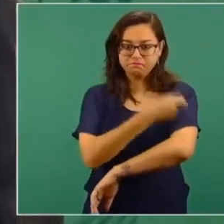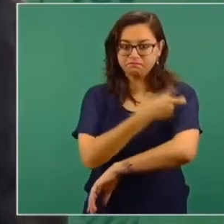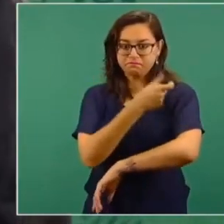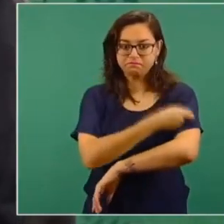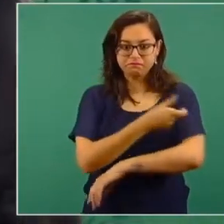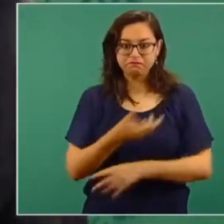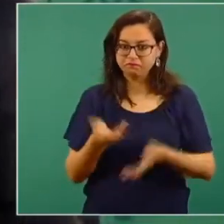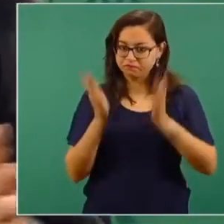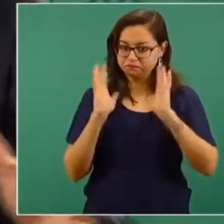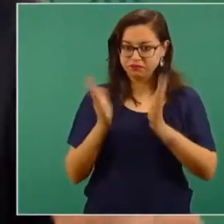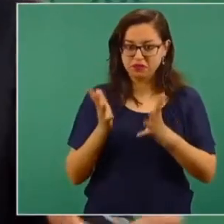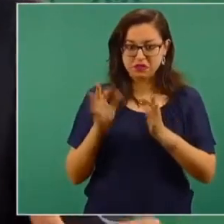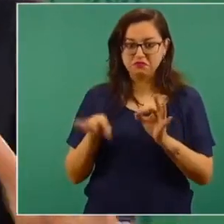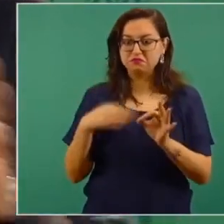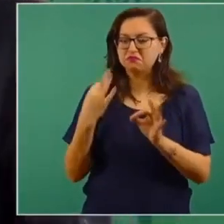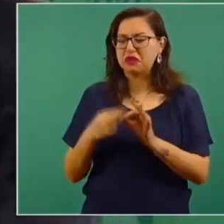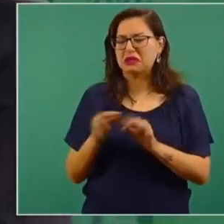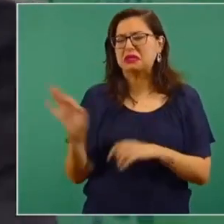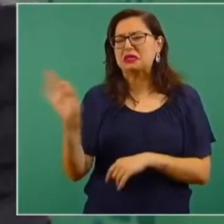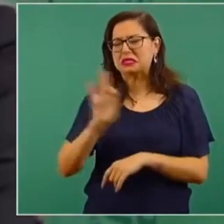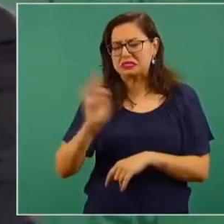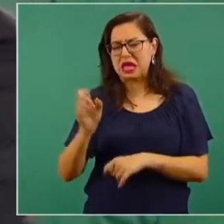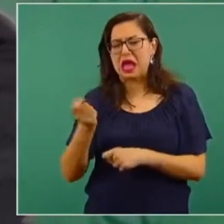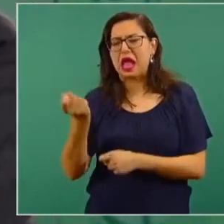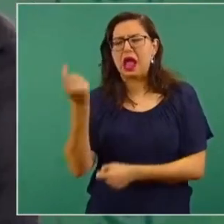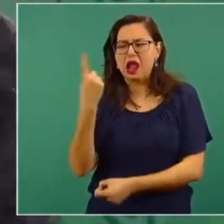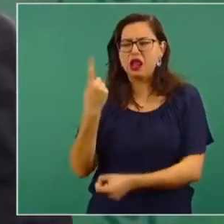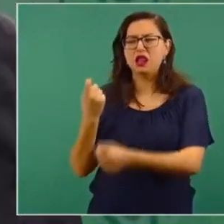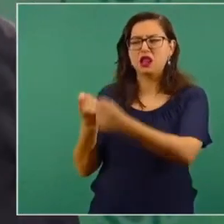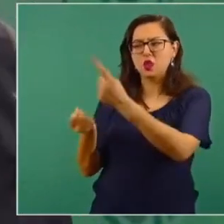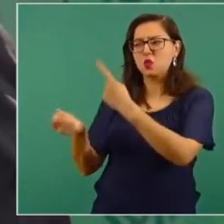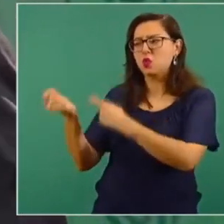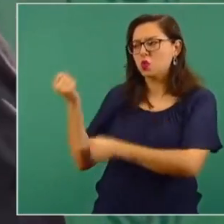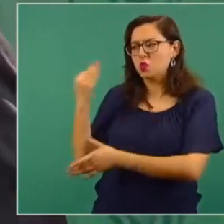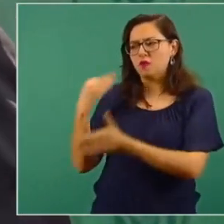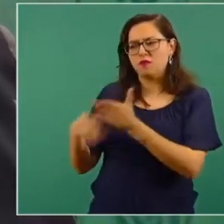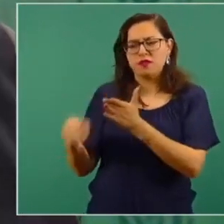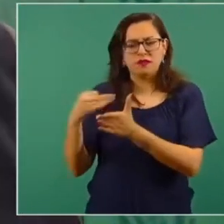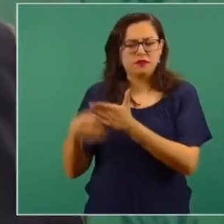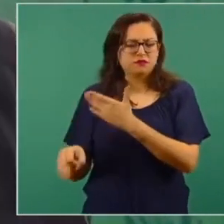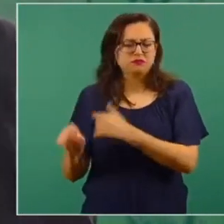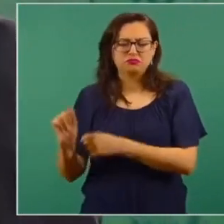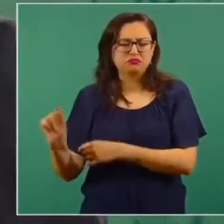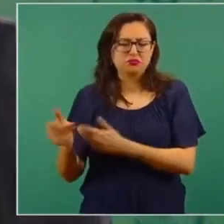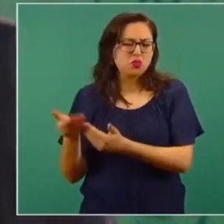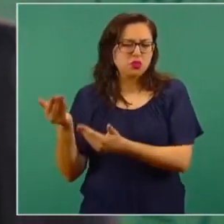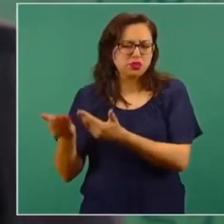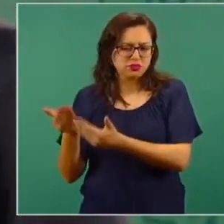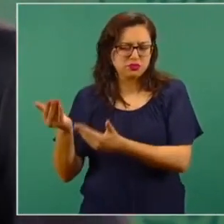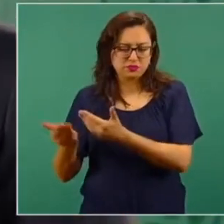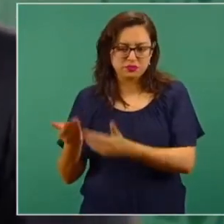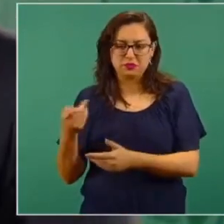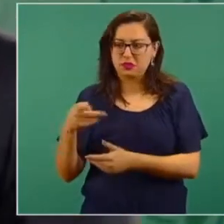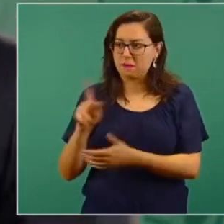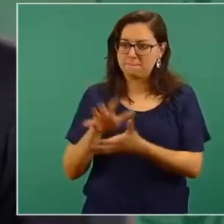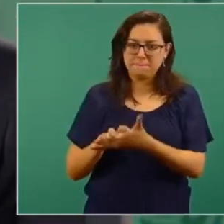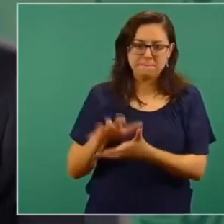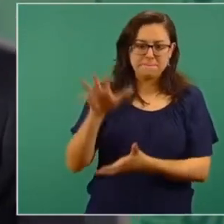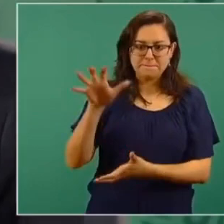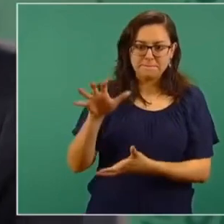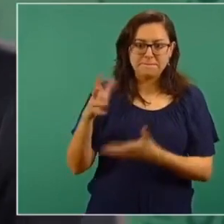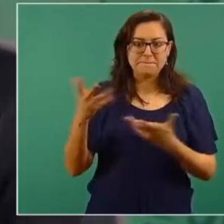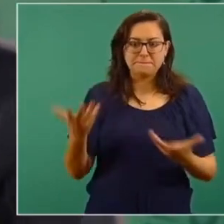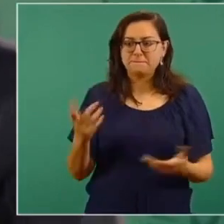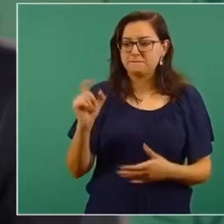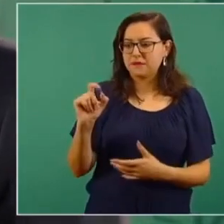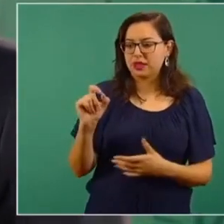puede ser que falten algunos pero eso lo podemos llevar a cabo se vacunaron como a